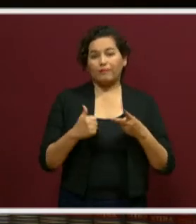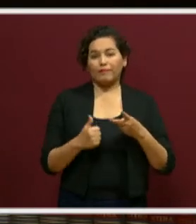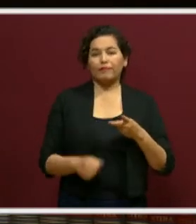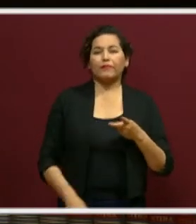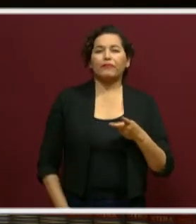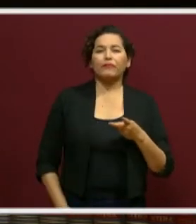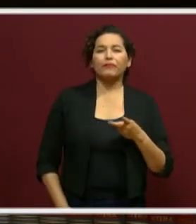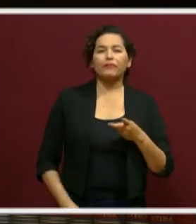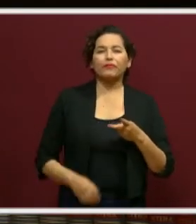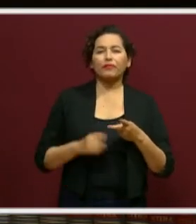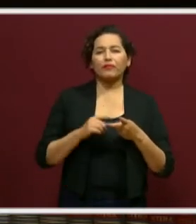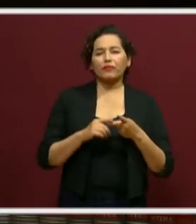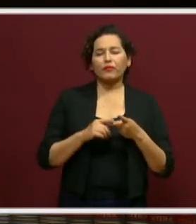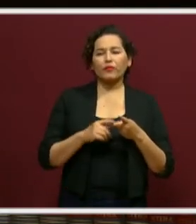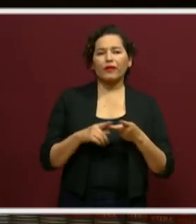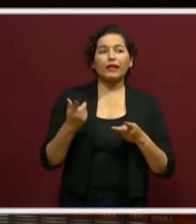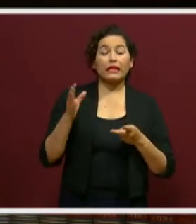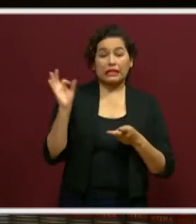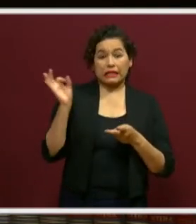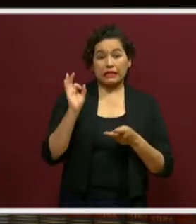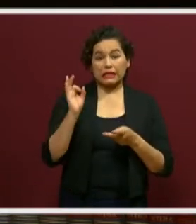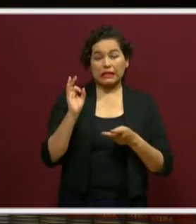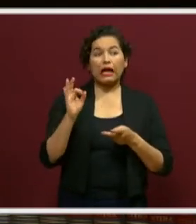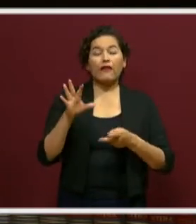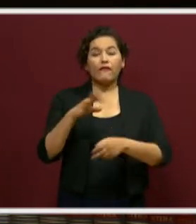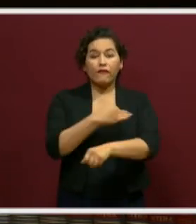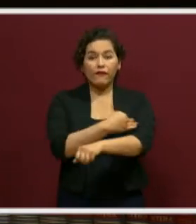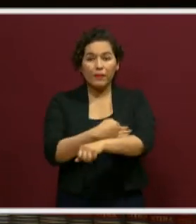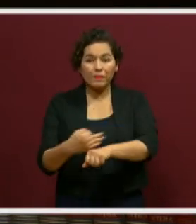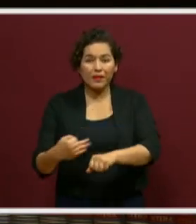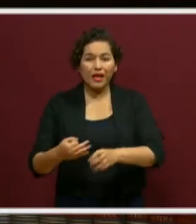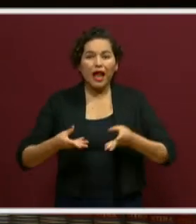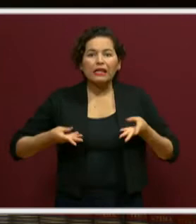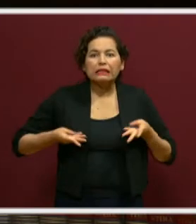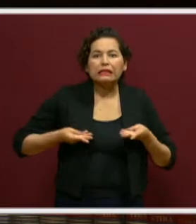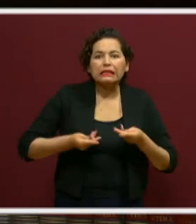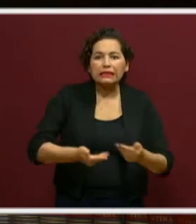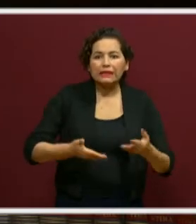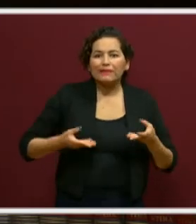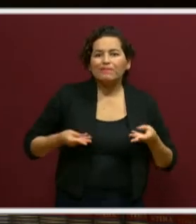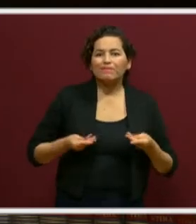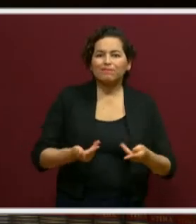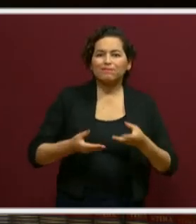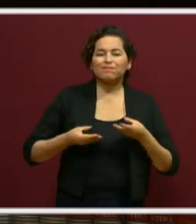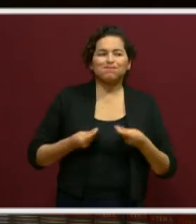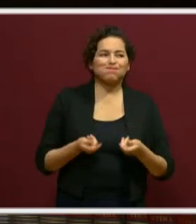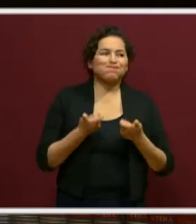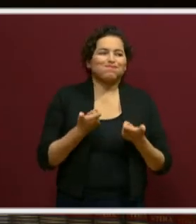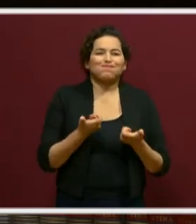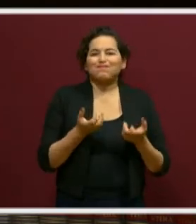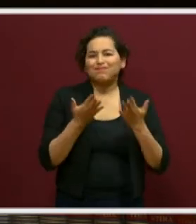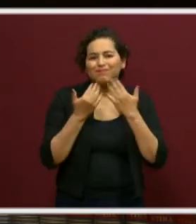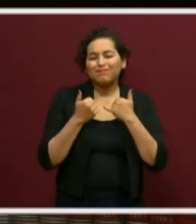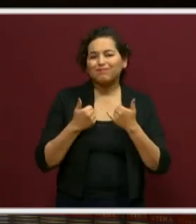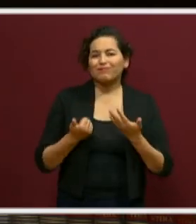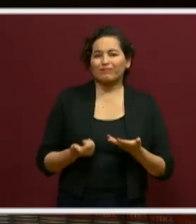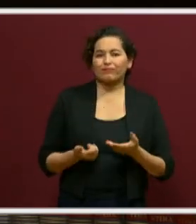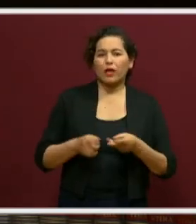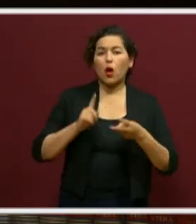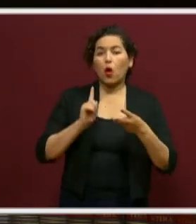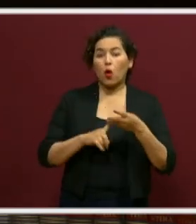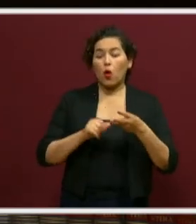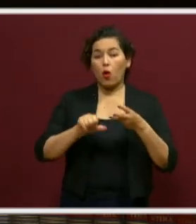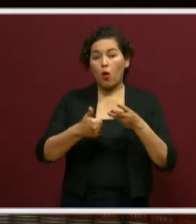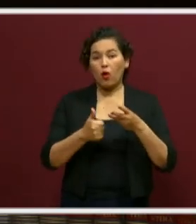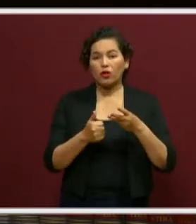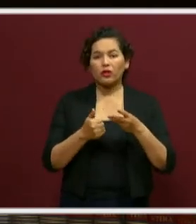las familias, la falta de recursos, el 31% y el 27% desconocimiento